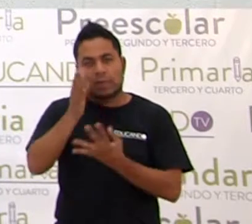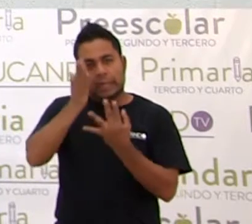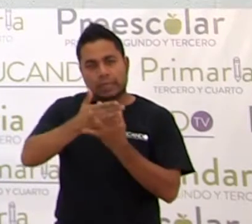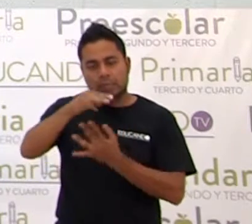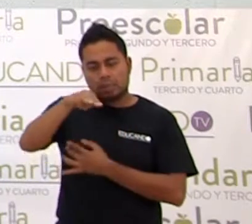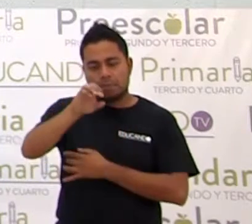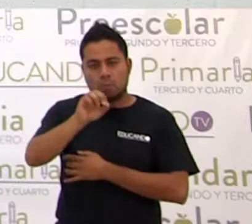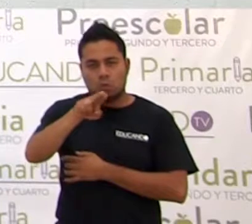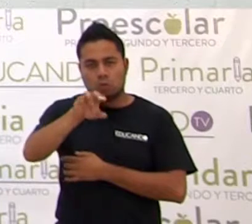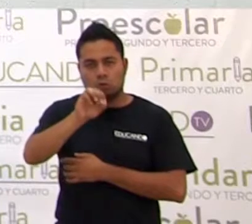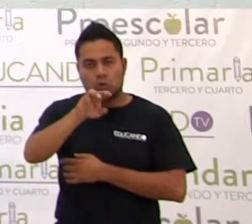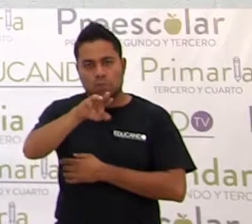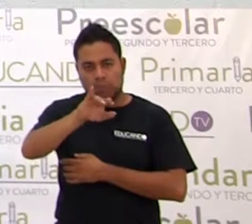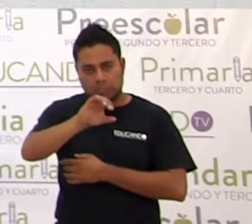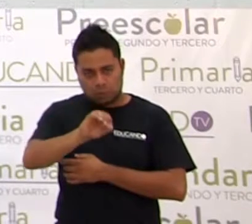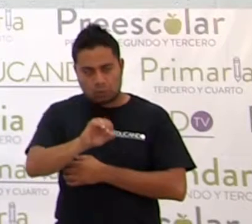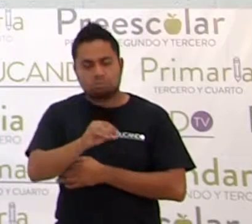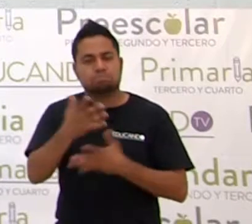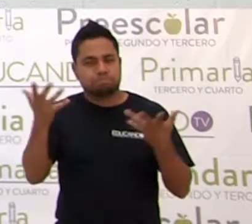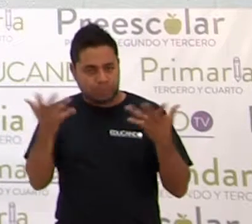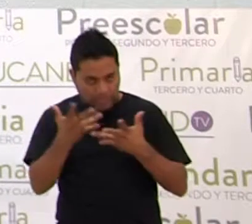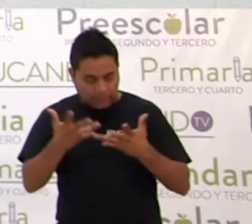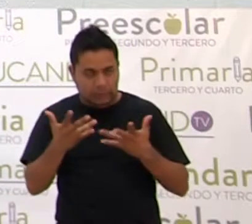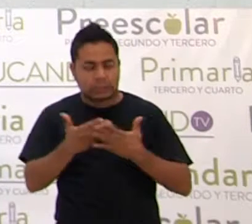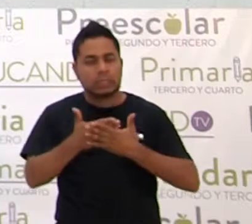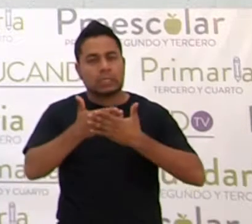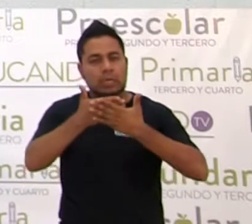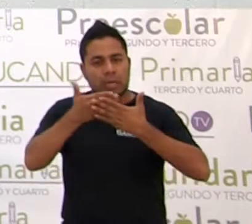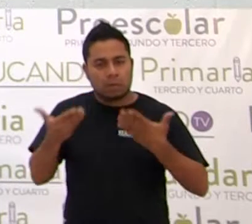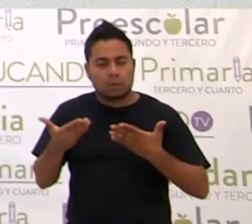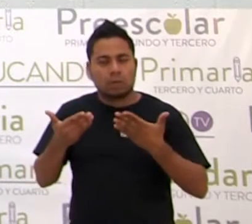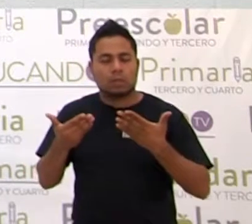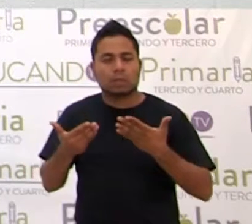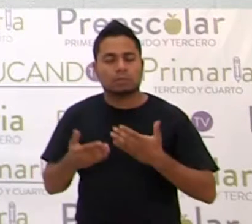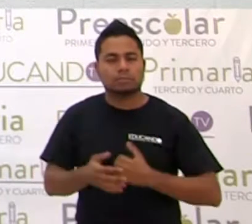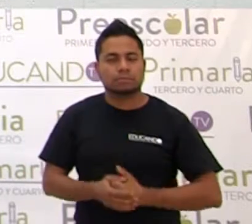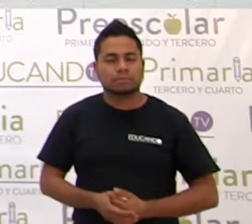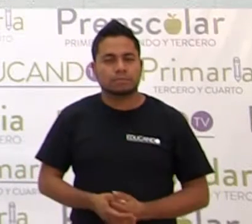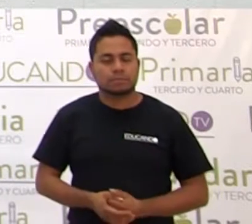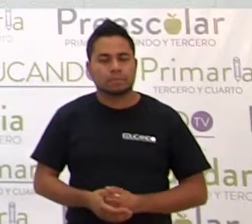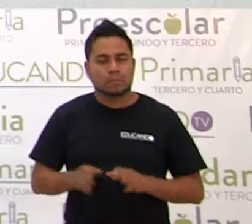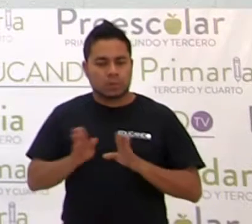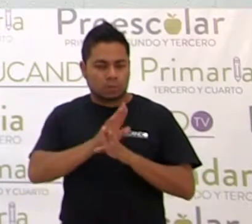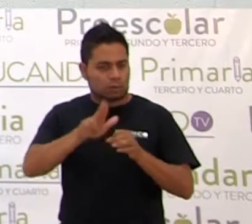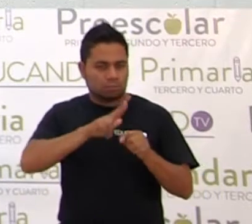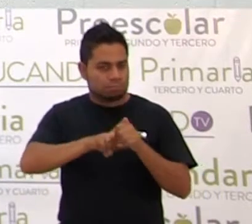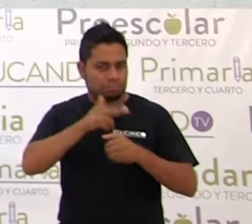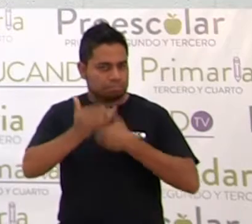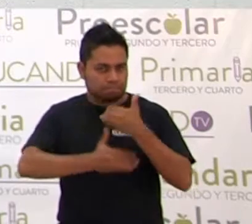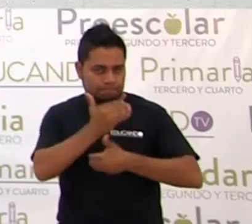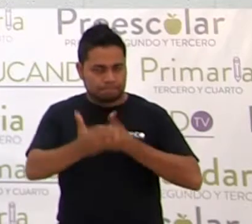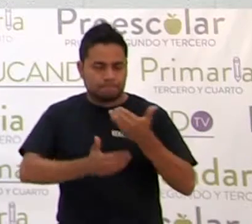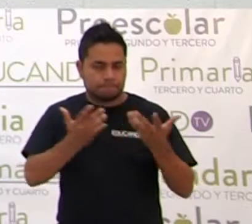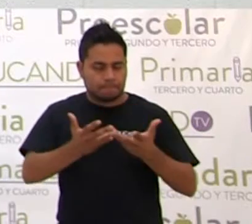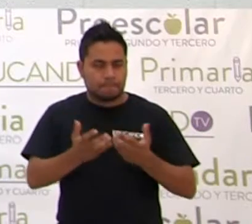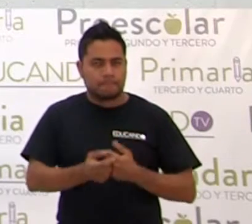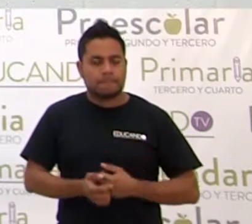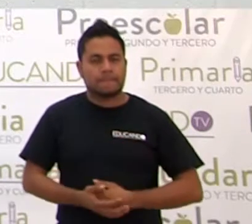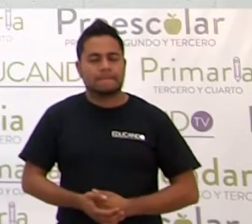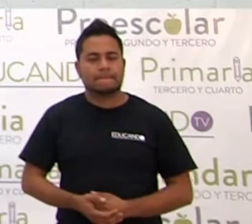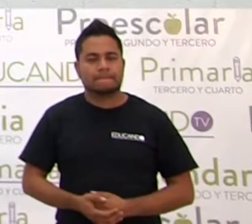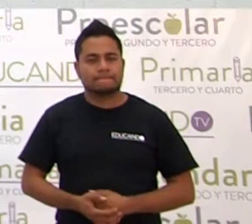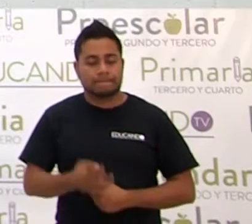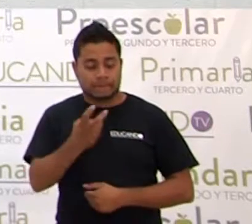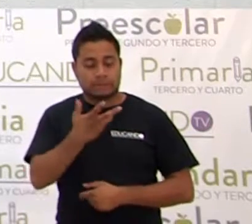Vamos a hacerlo, ¿sí? De manera, bueno, mecanizada. Esto es igual